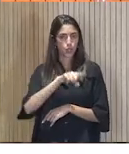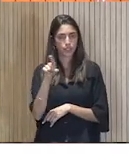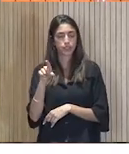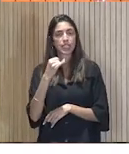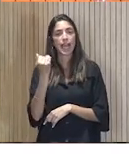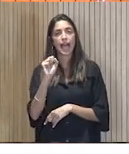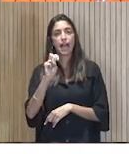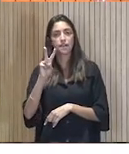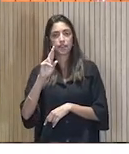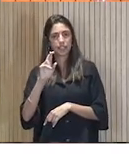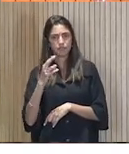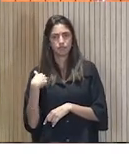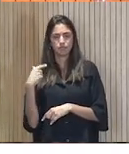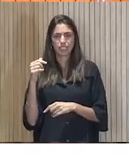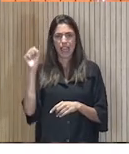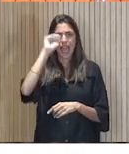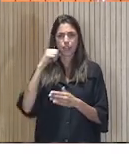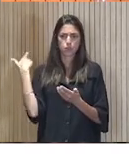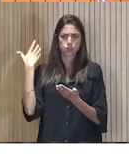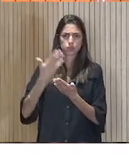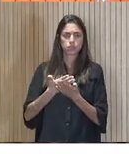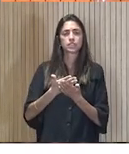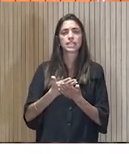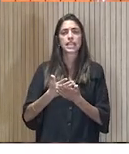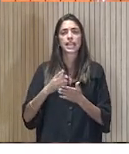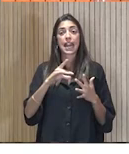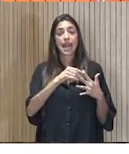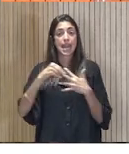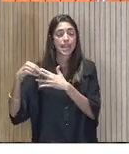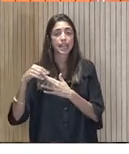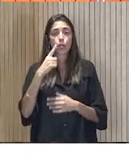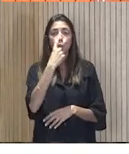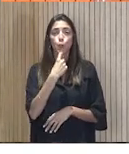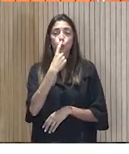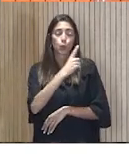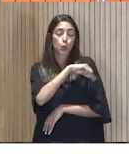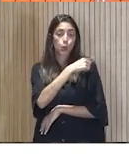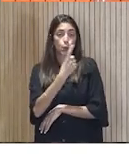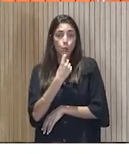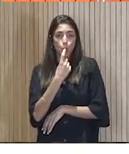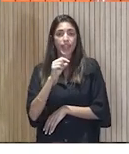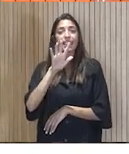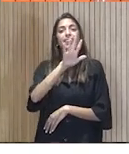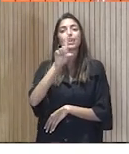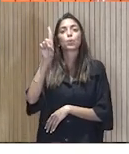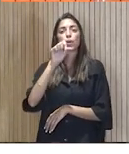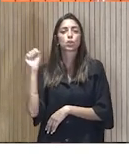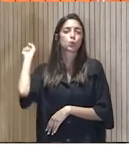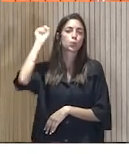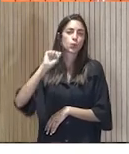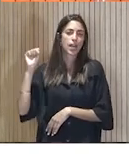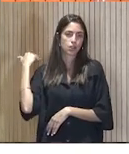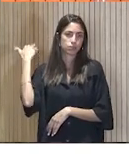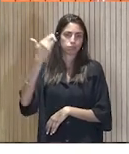¿cuántos años al Frente de Cruz Roja? 51. ¿Cuántos? 51. 51 años. Y empecé